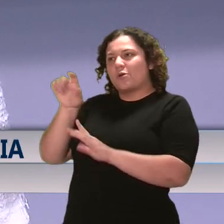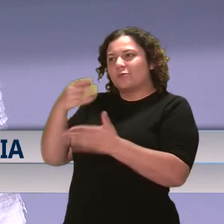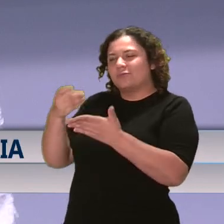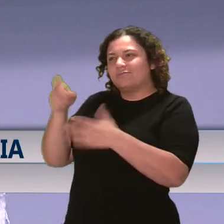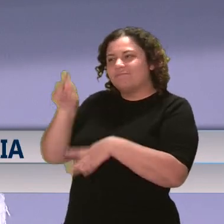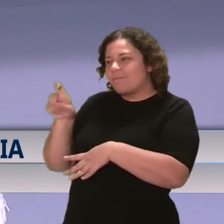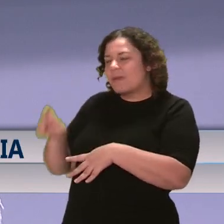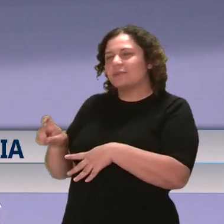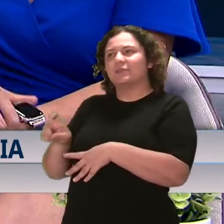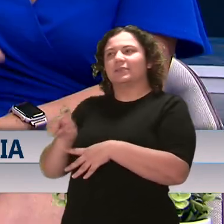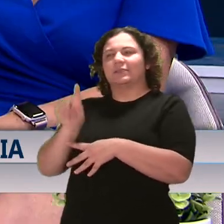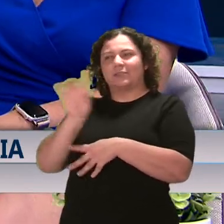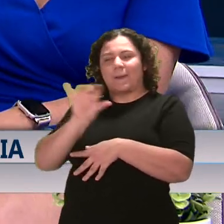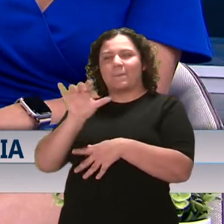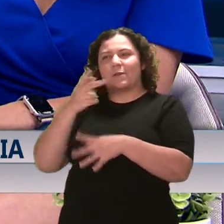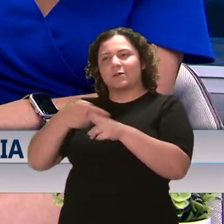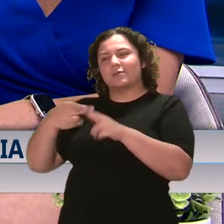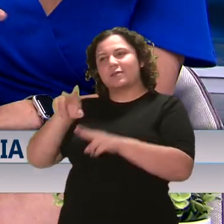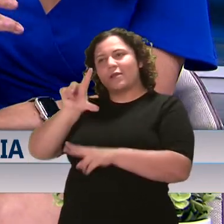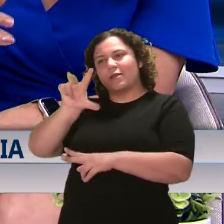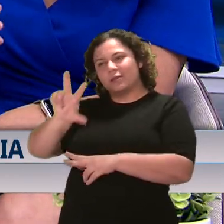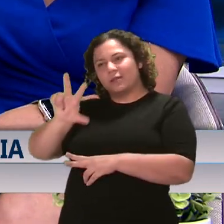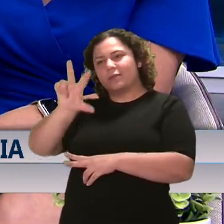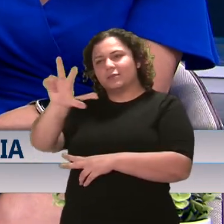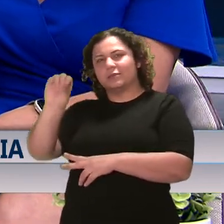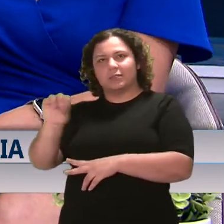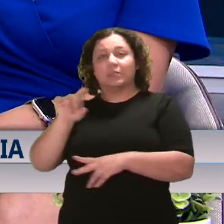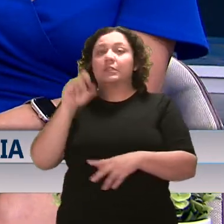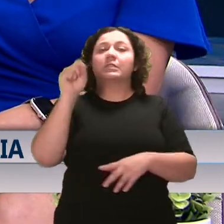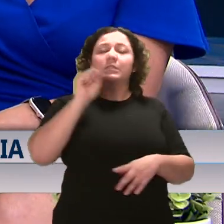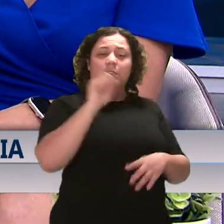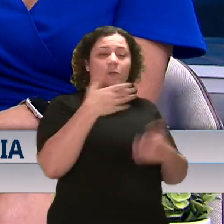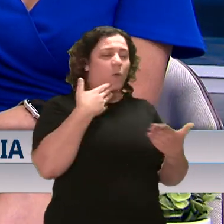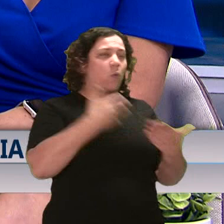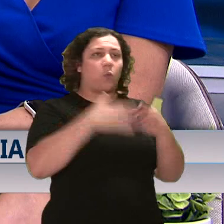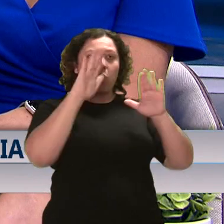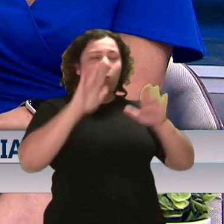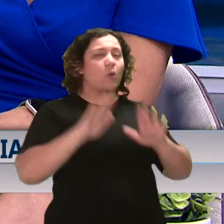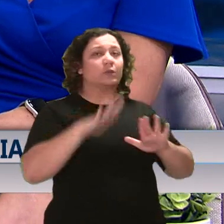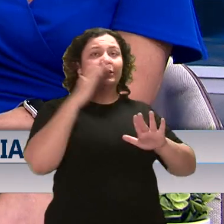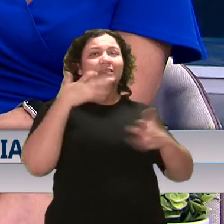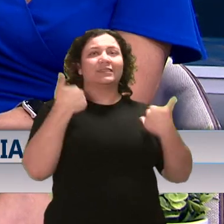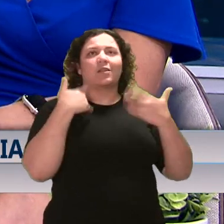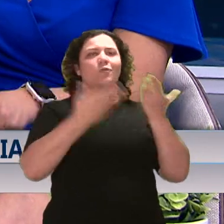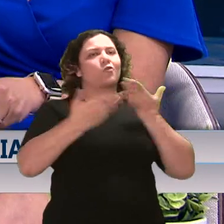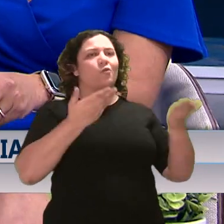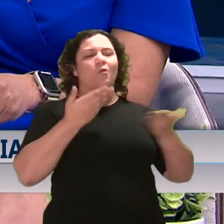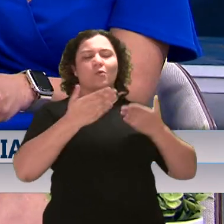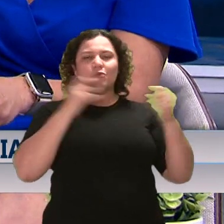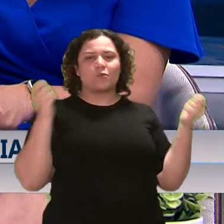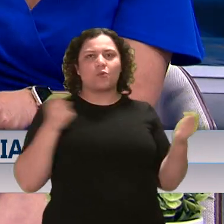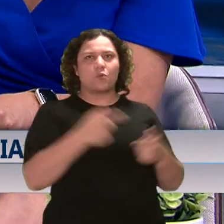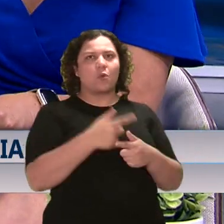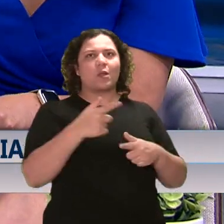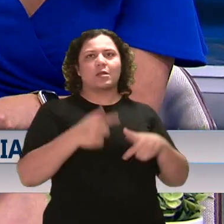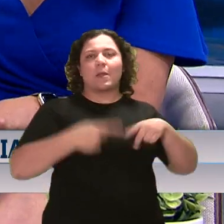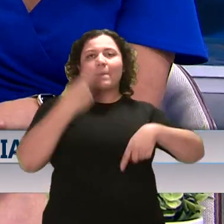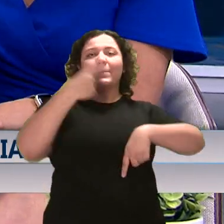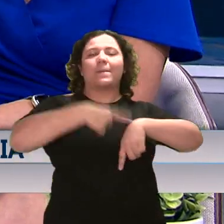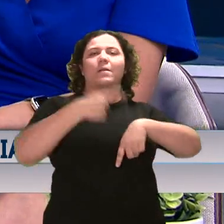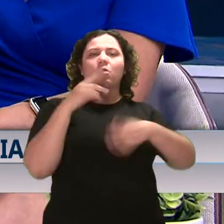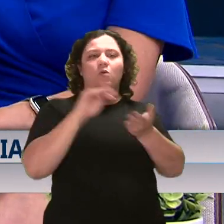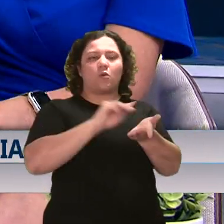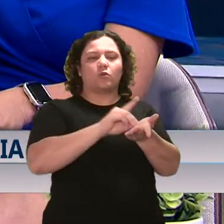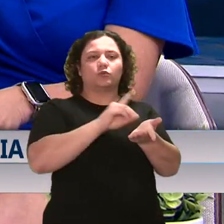son buenísimos porque precisamente integran todos estos servicios. Entonces cuando hablamos de atención primaria quiere decir que desde esos primeros médicos